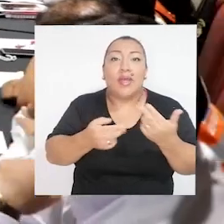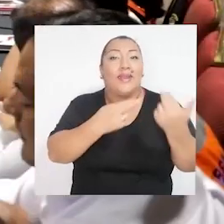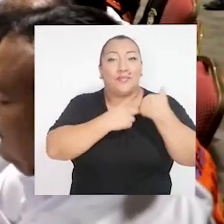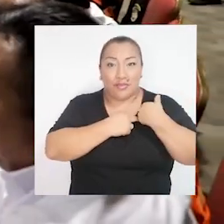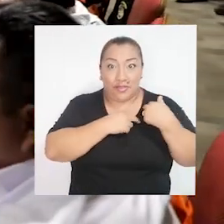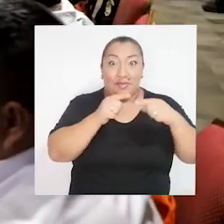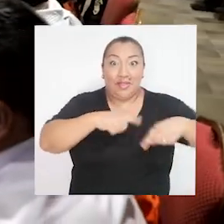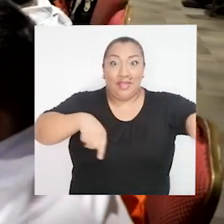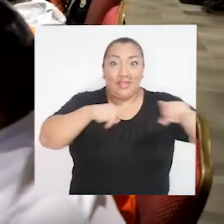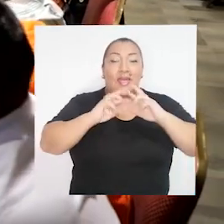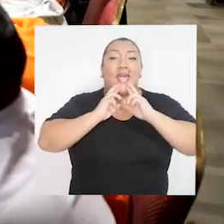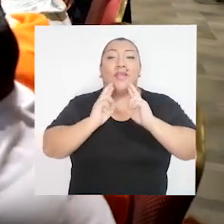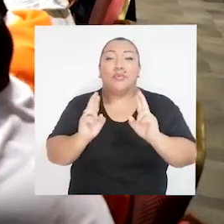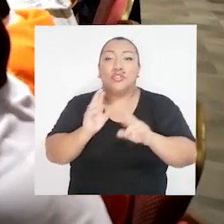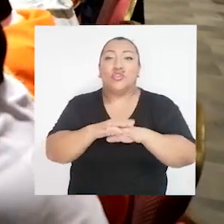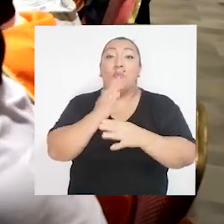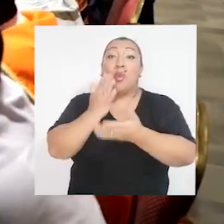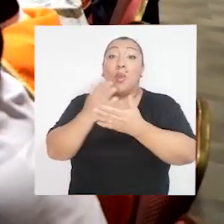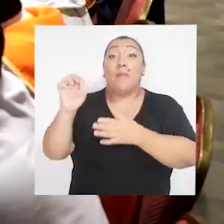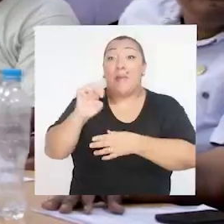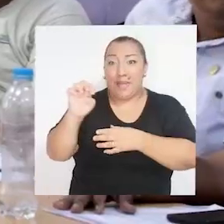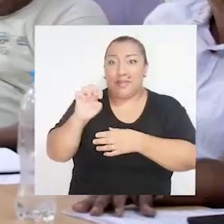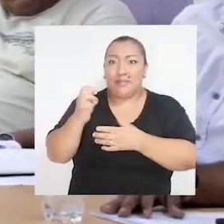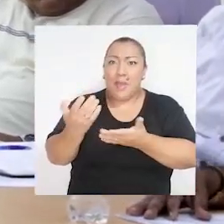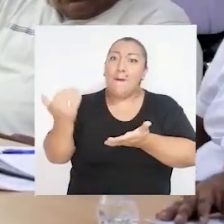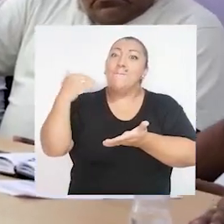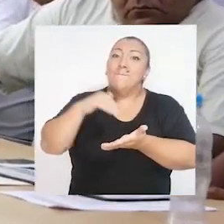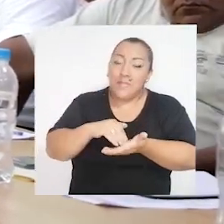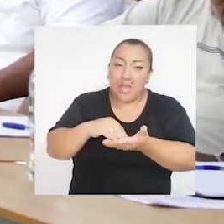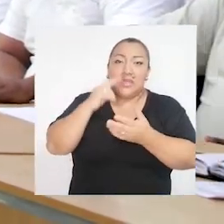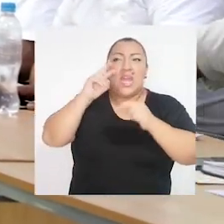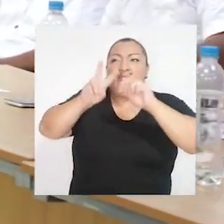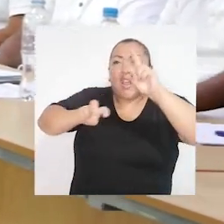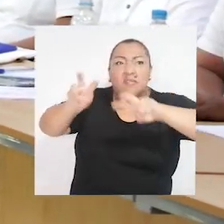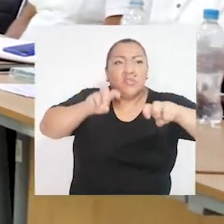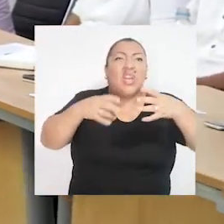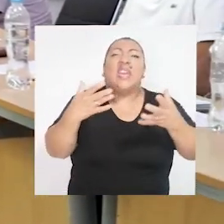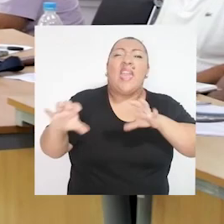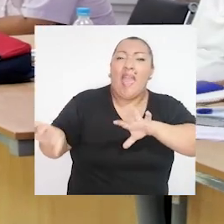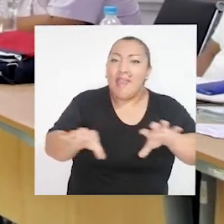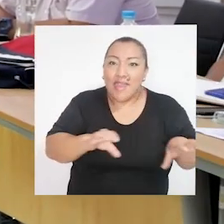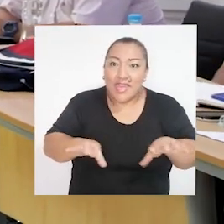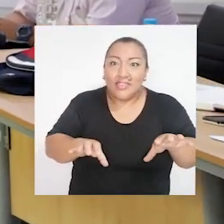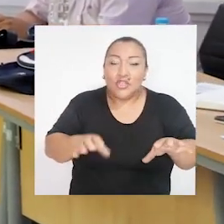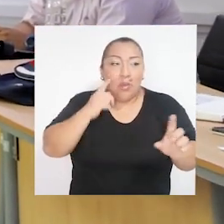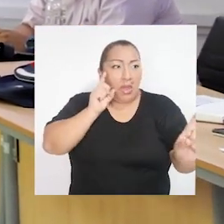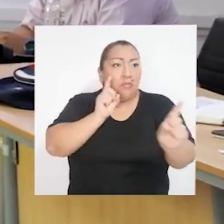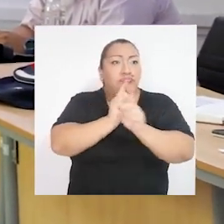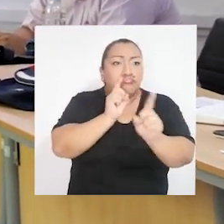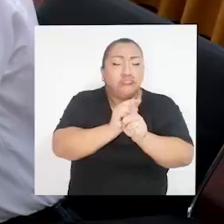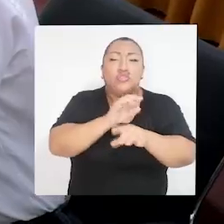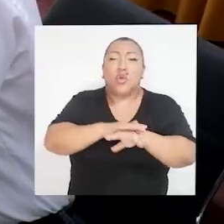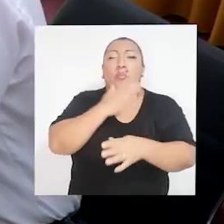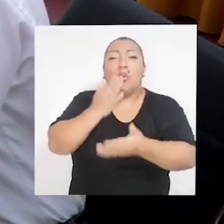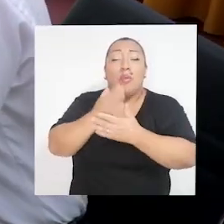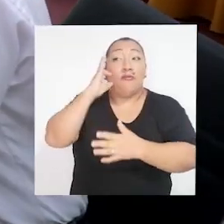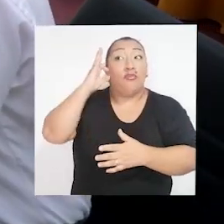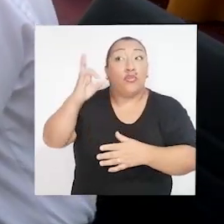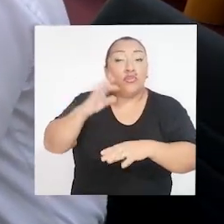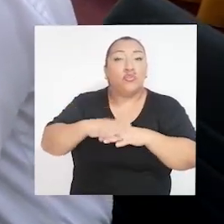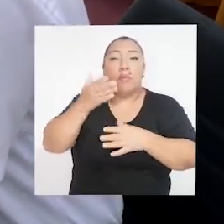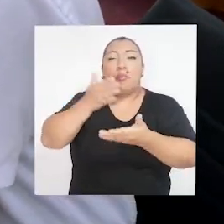entidades encargadas de dar respuesta a la emergencia. Asimismo, revisó las medidas adoptadas para afrontar las